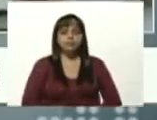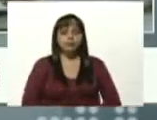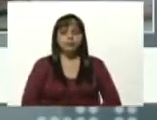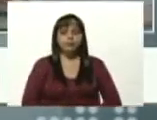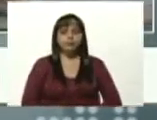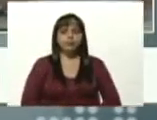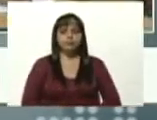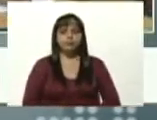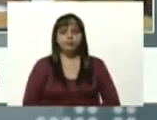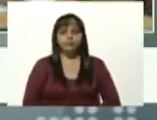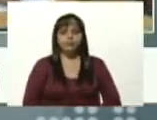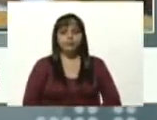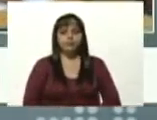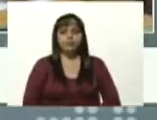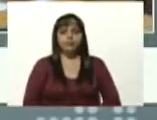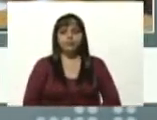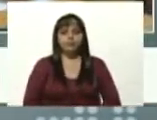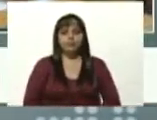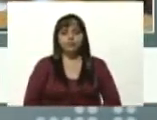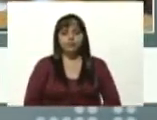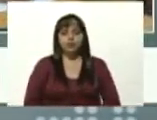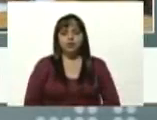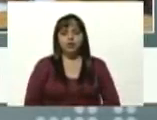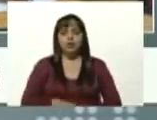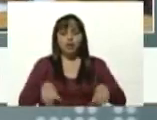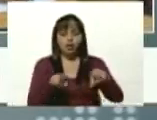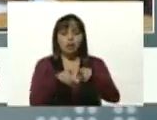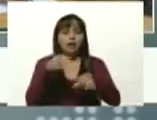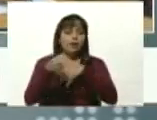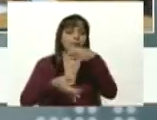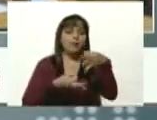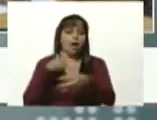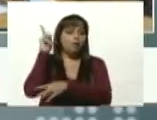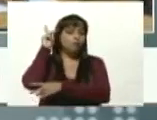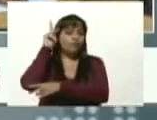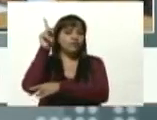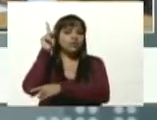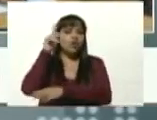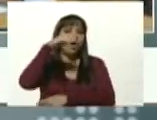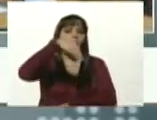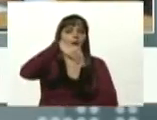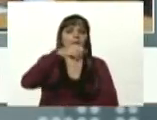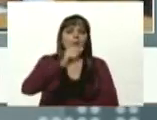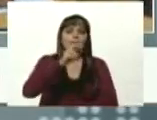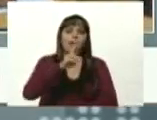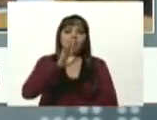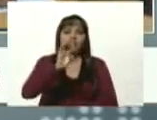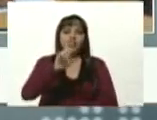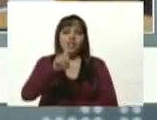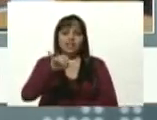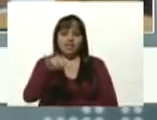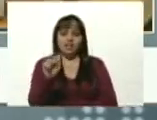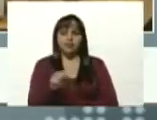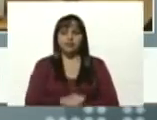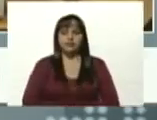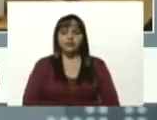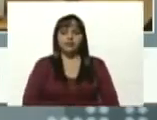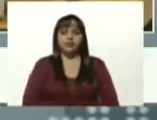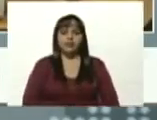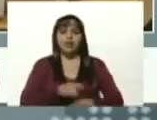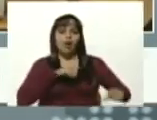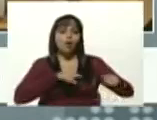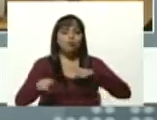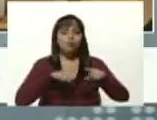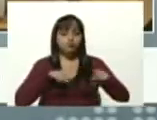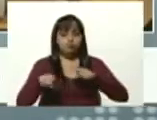como explicaba la profesora Marbelia Bravo Marbelia es la coordinadora